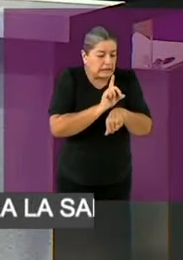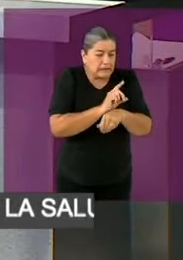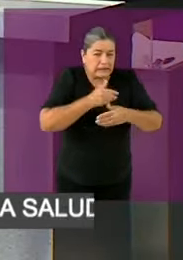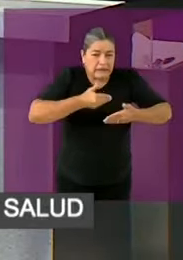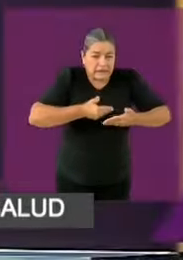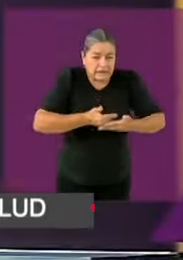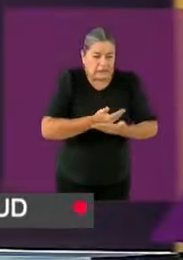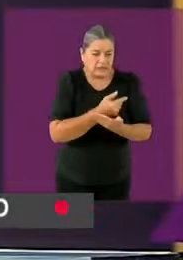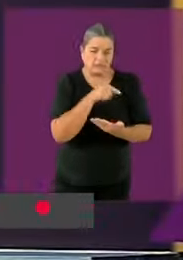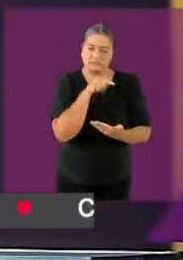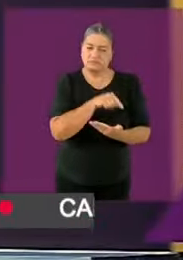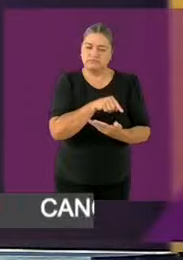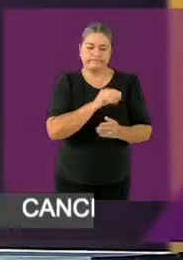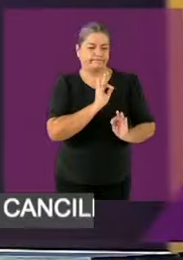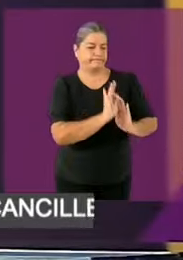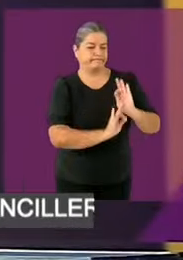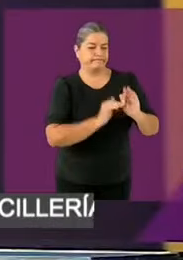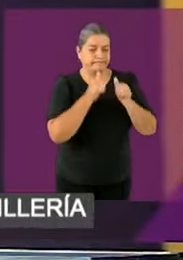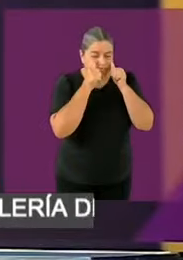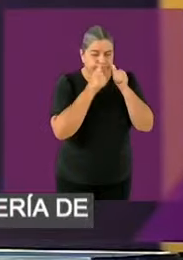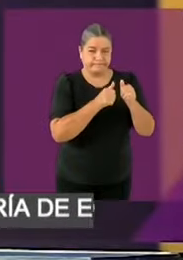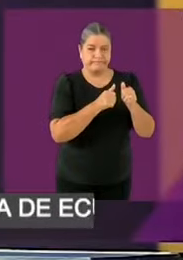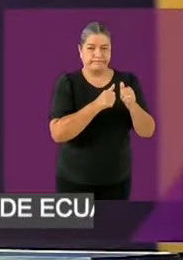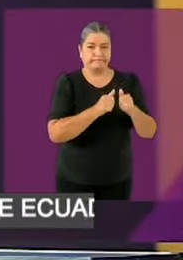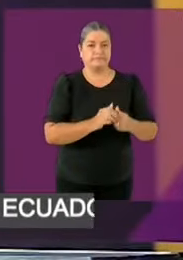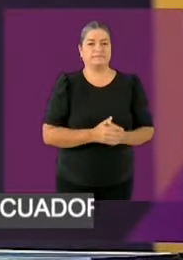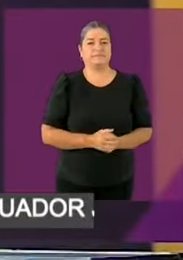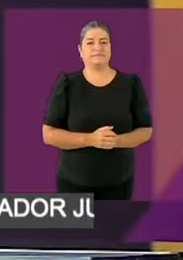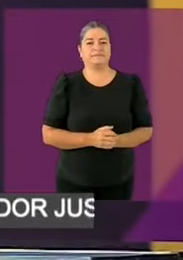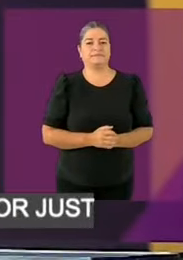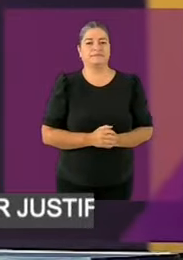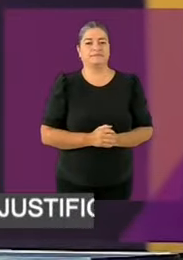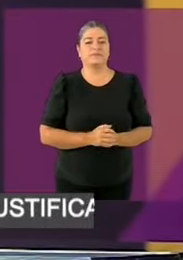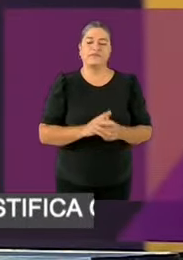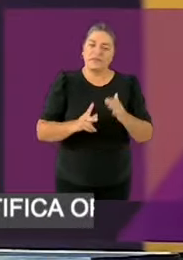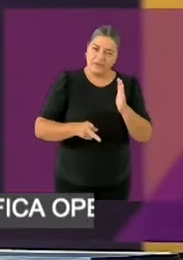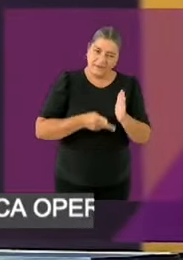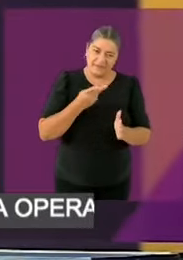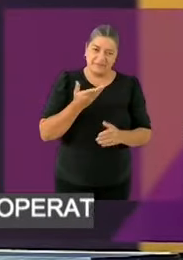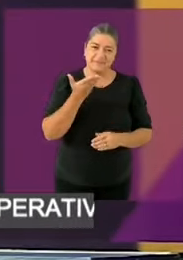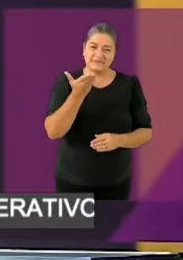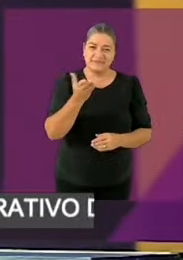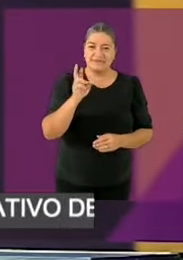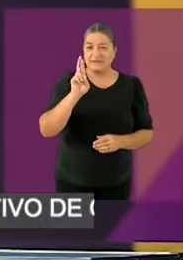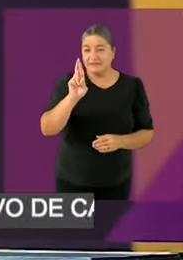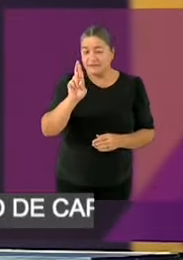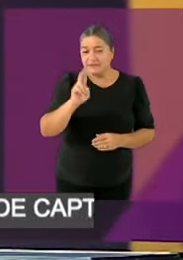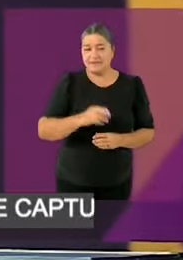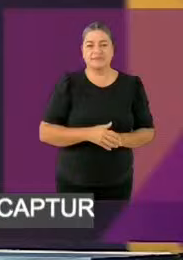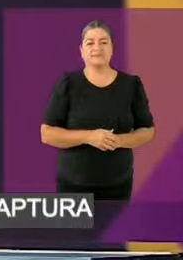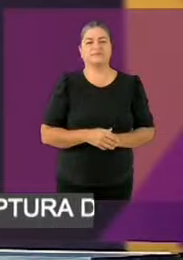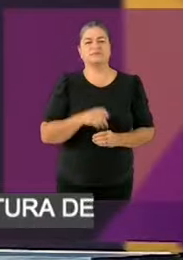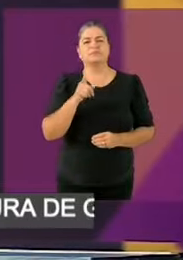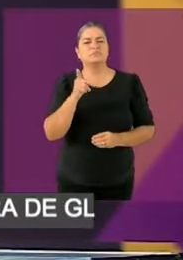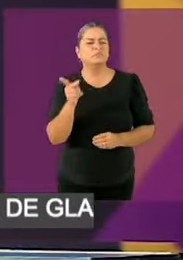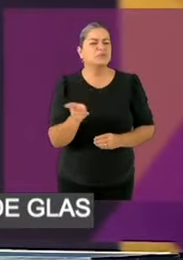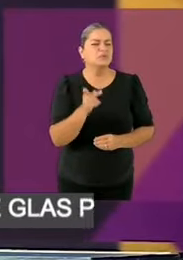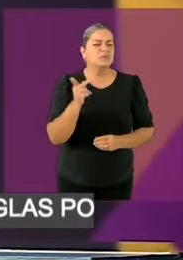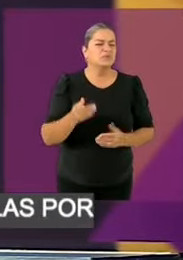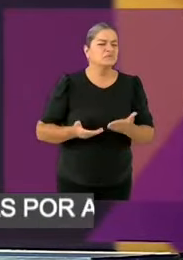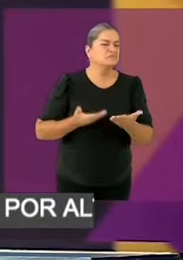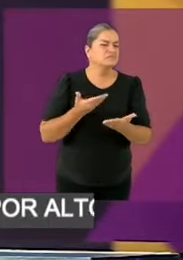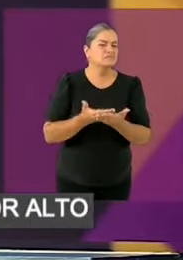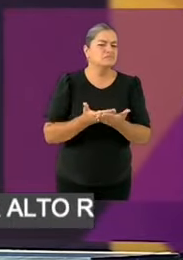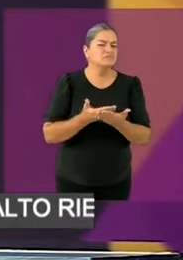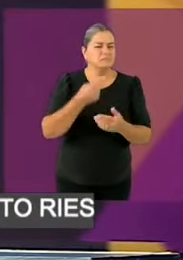Y se lo repito, candidata Xochitl Galvez, ¿cuál es su plan integral para fortalecer el sistema de salud nacional y asegurar el